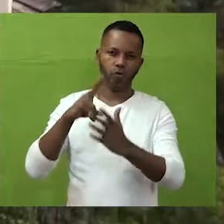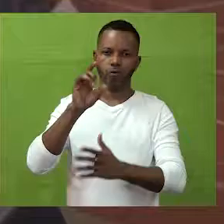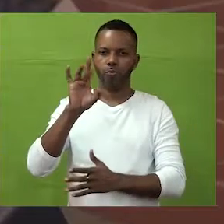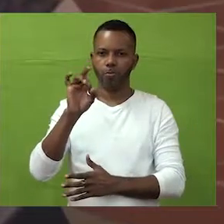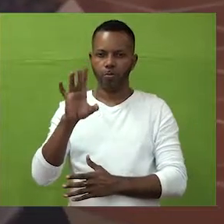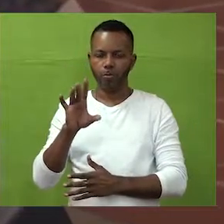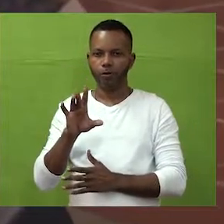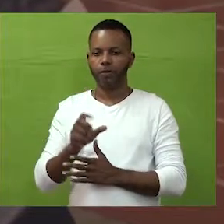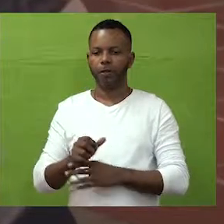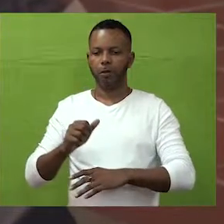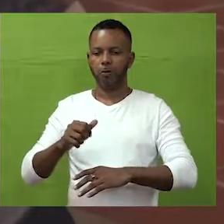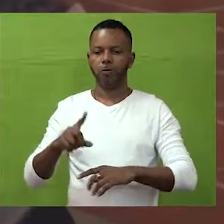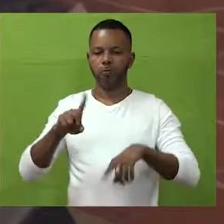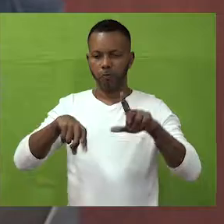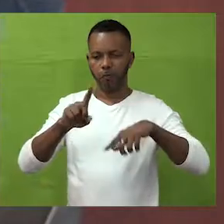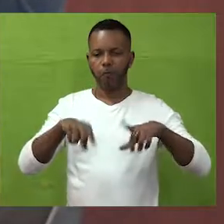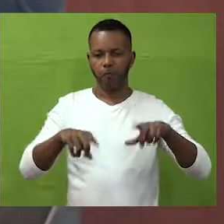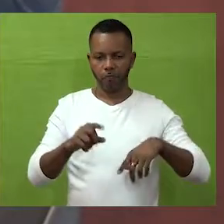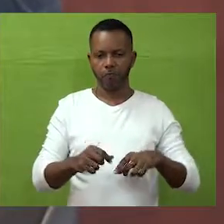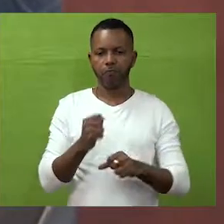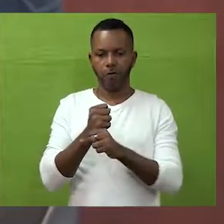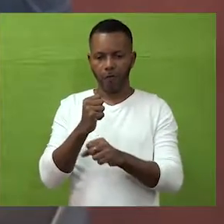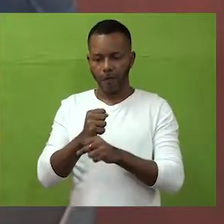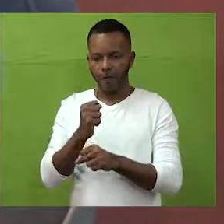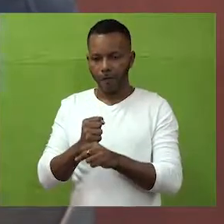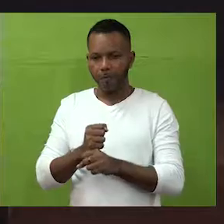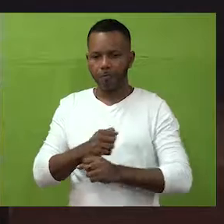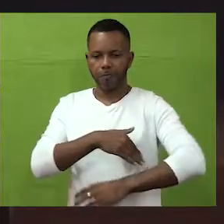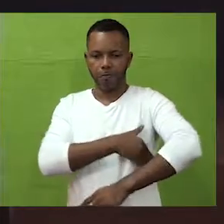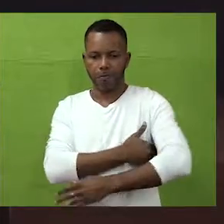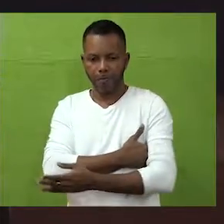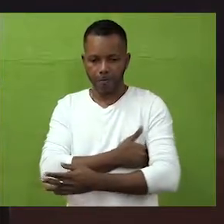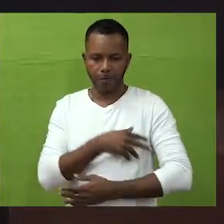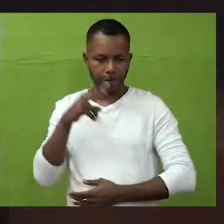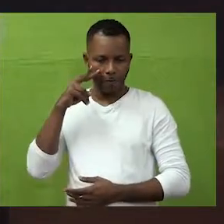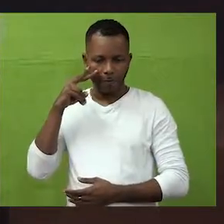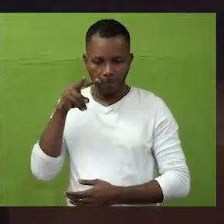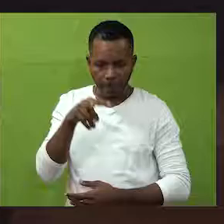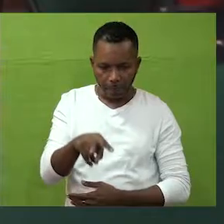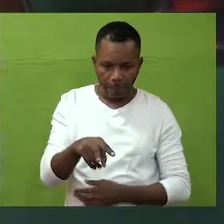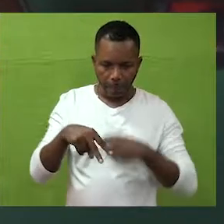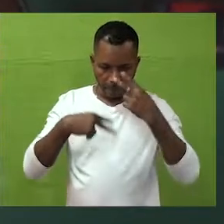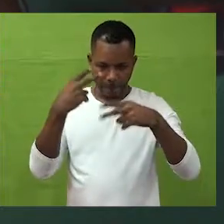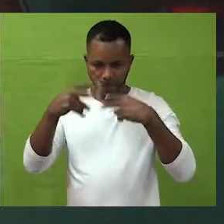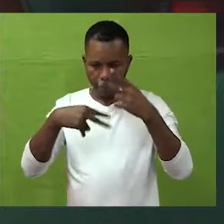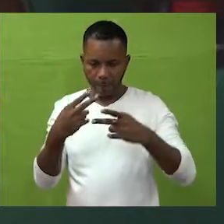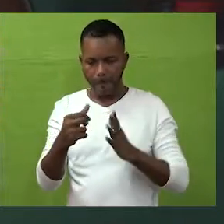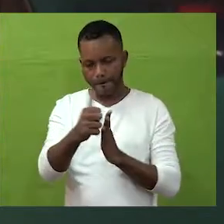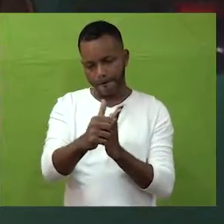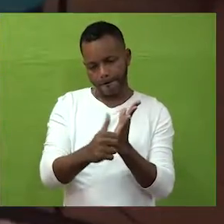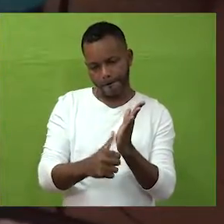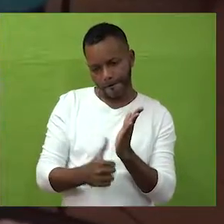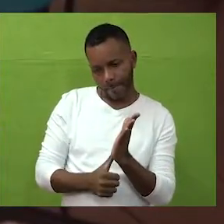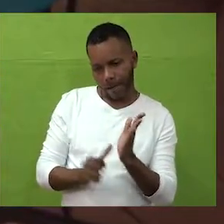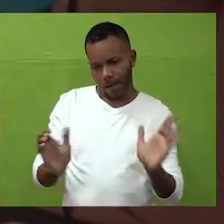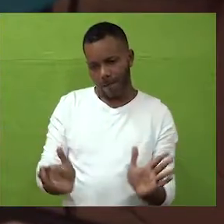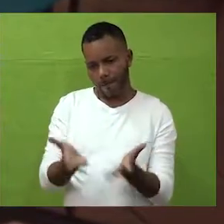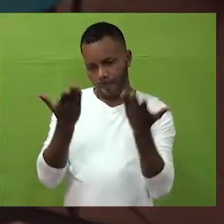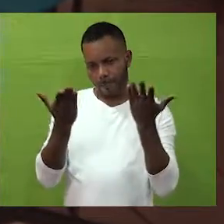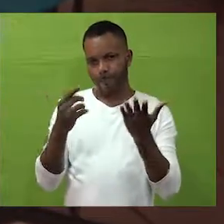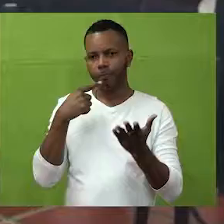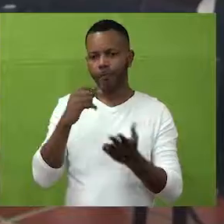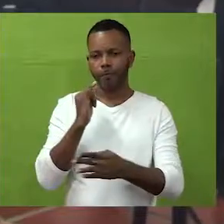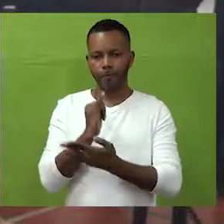2015, funcionarios de esta cartera visitaron la Alma Mater a fin de acompañar y apoyar técnicamente el proceso de reformulación del plan de